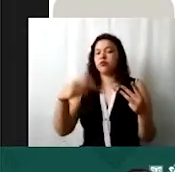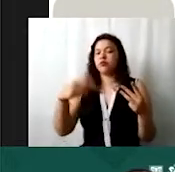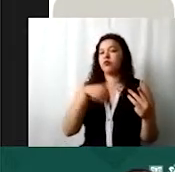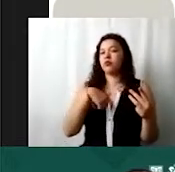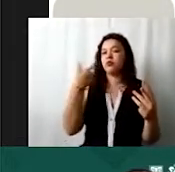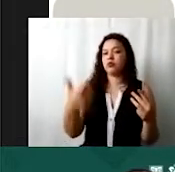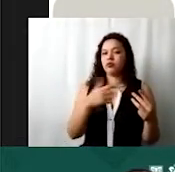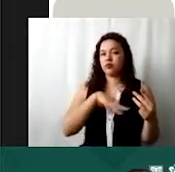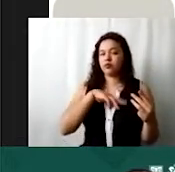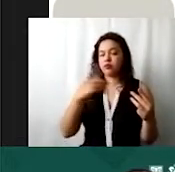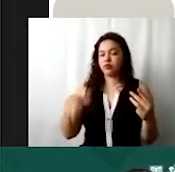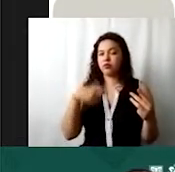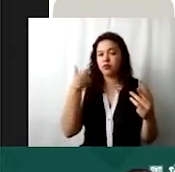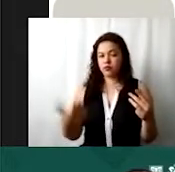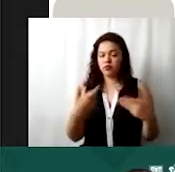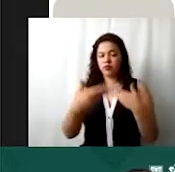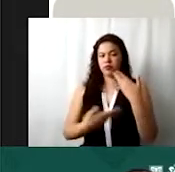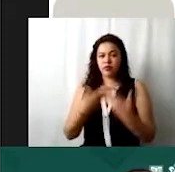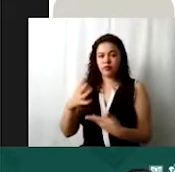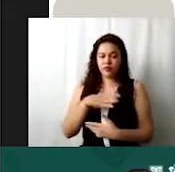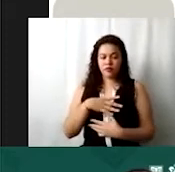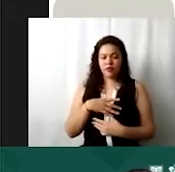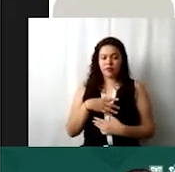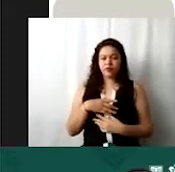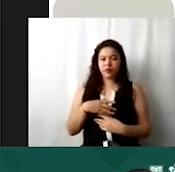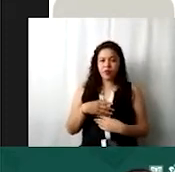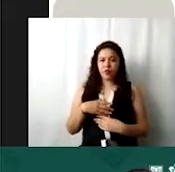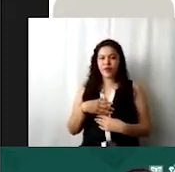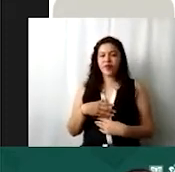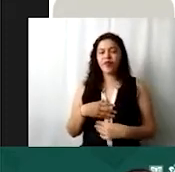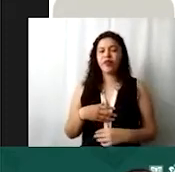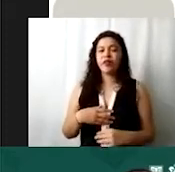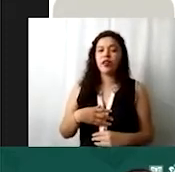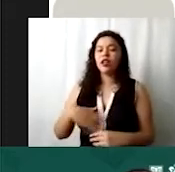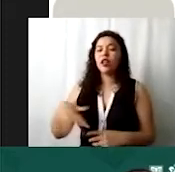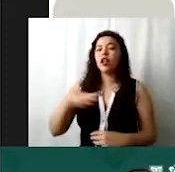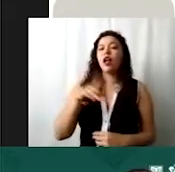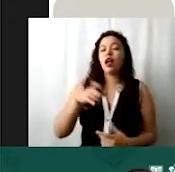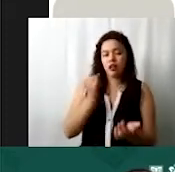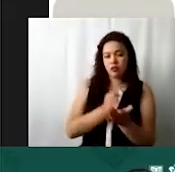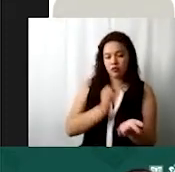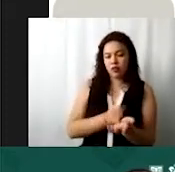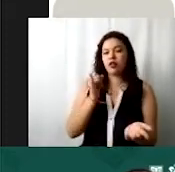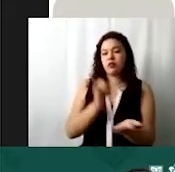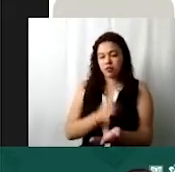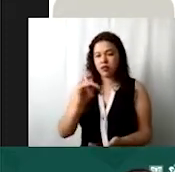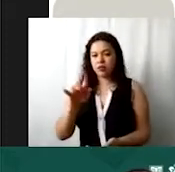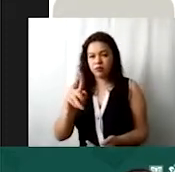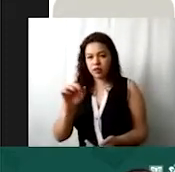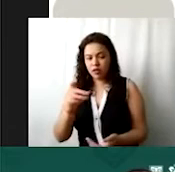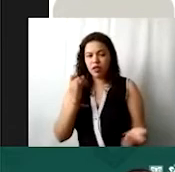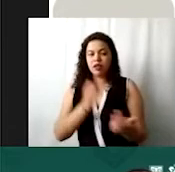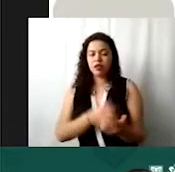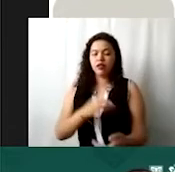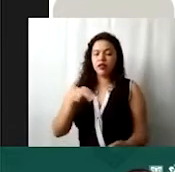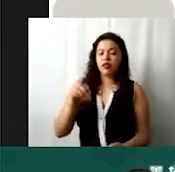el espacio donde proporcionan el servicio, lo que es derechos por suministro de agua, impuesto predial, impuestos sobre nóminas,